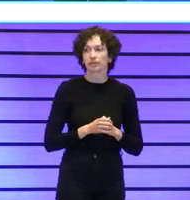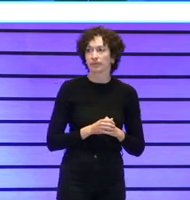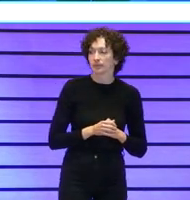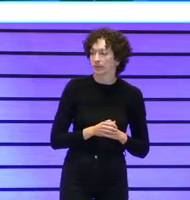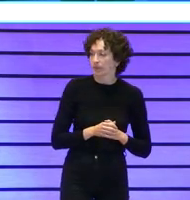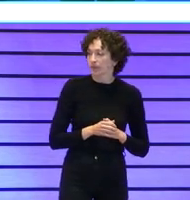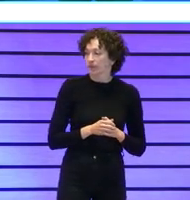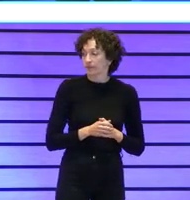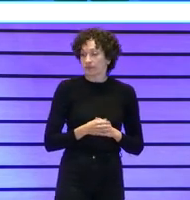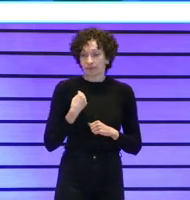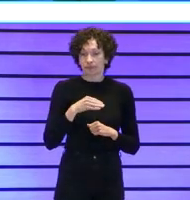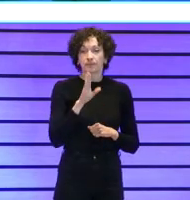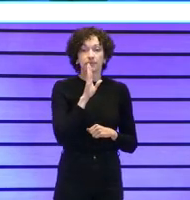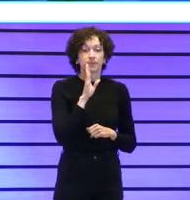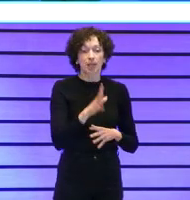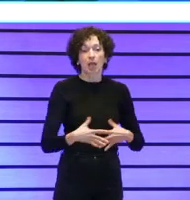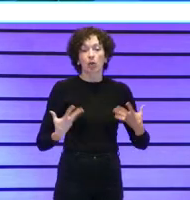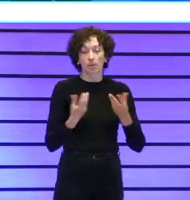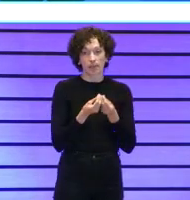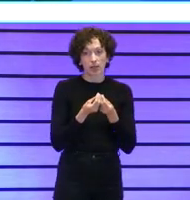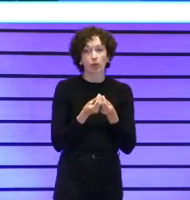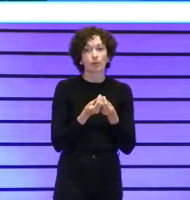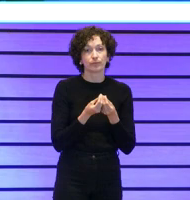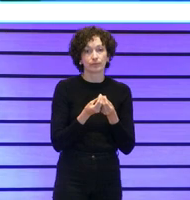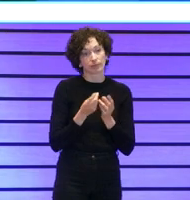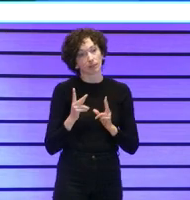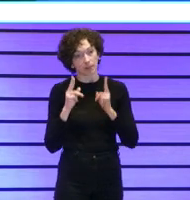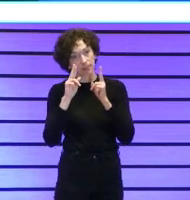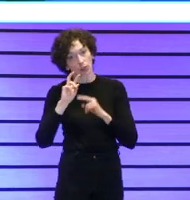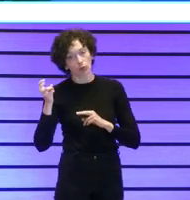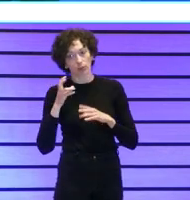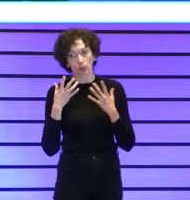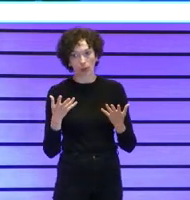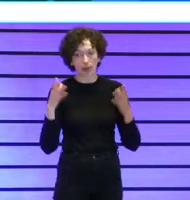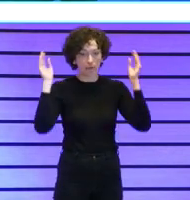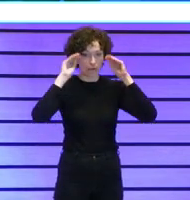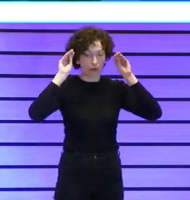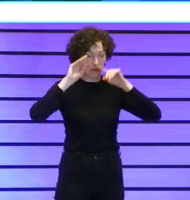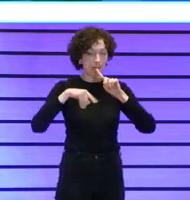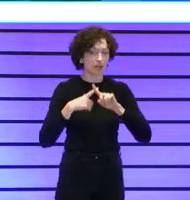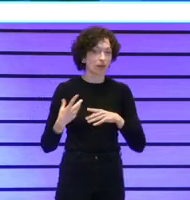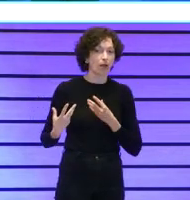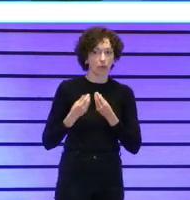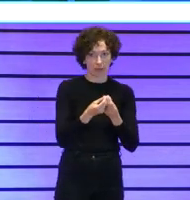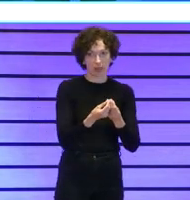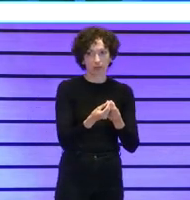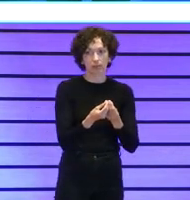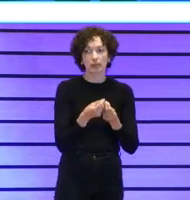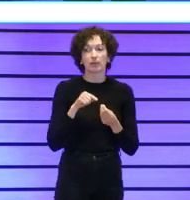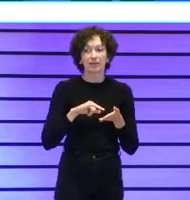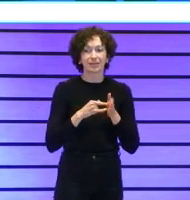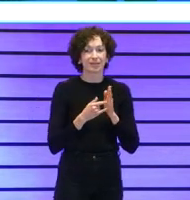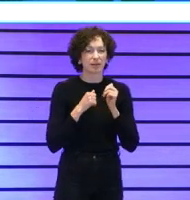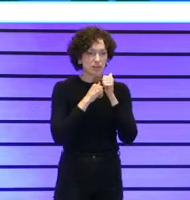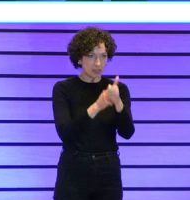acompañando a todo esto bueno o con todo esto el otro cachito es formar y acompañar tuvimos que organizar un sistema